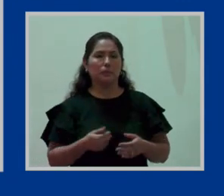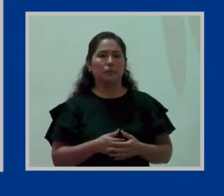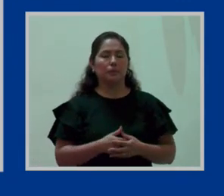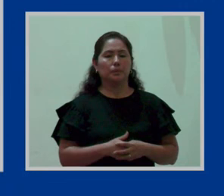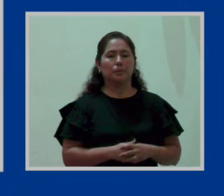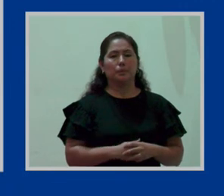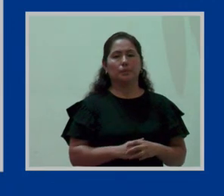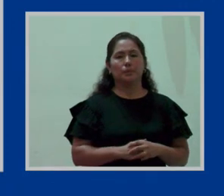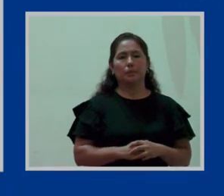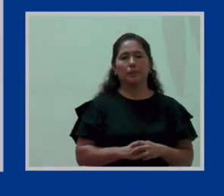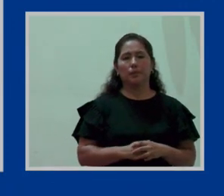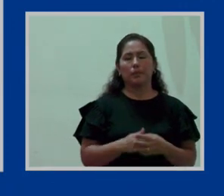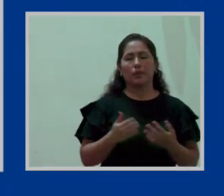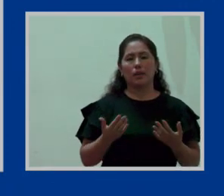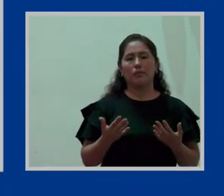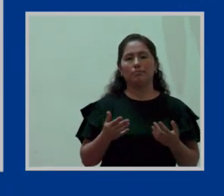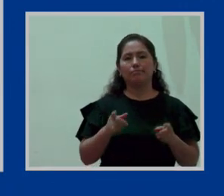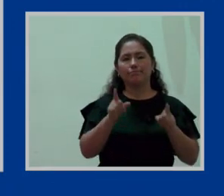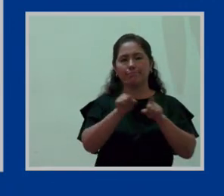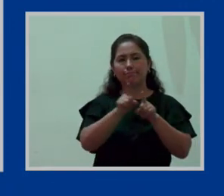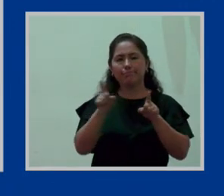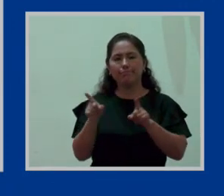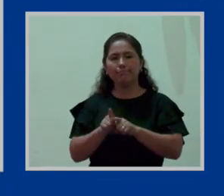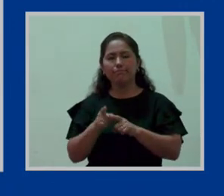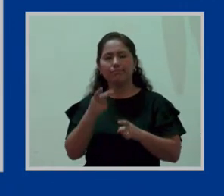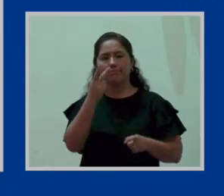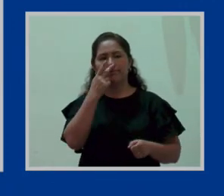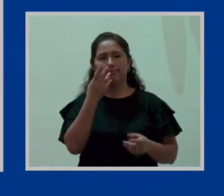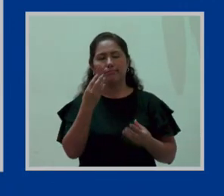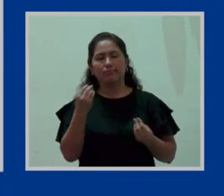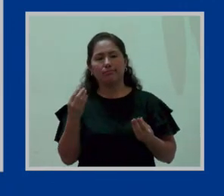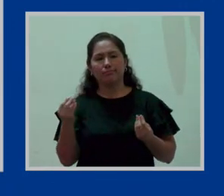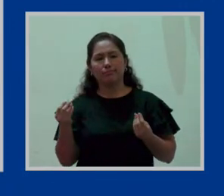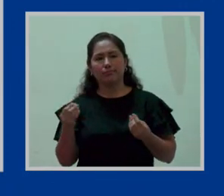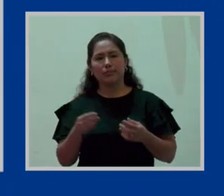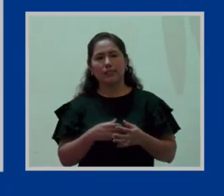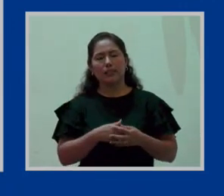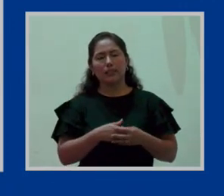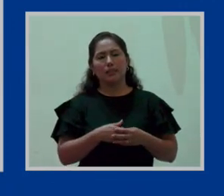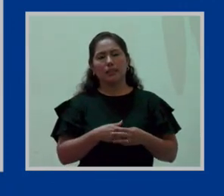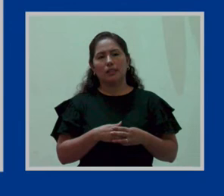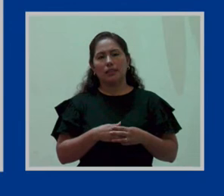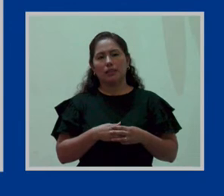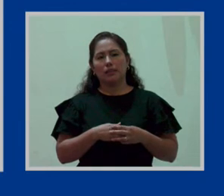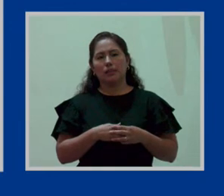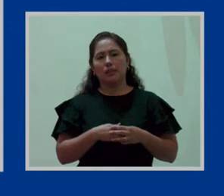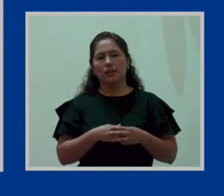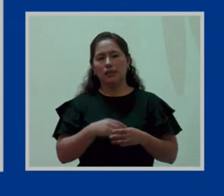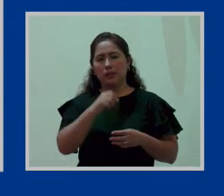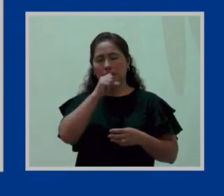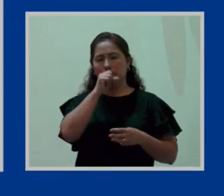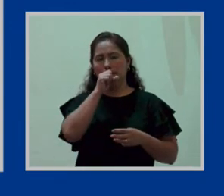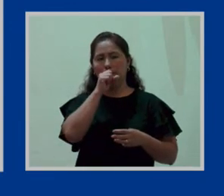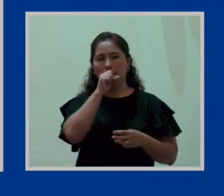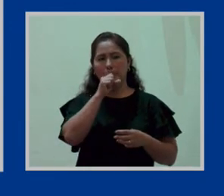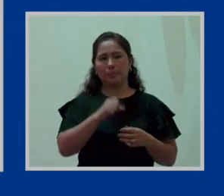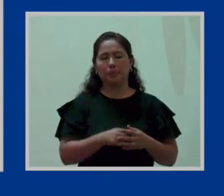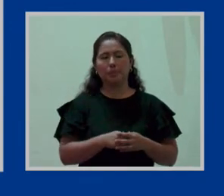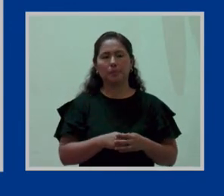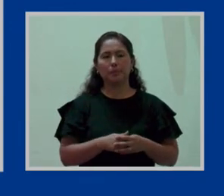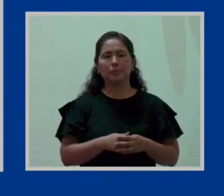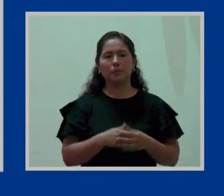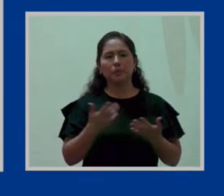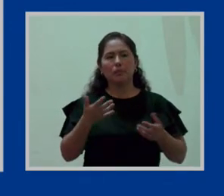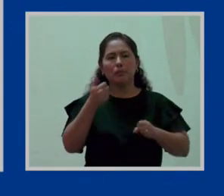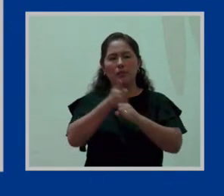Ahora, también existen criterios de colindancia. Es decir, no bastaba de que sea colindante